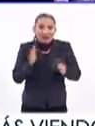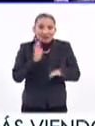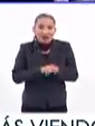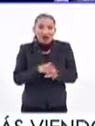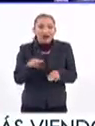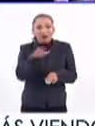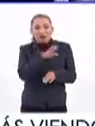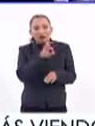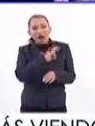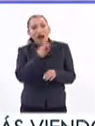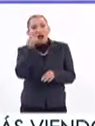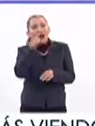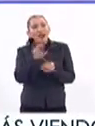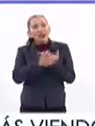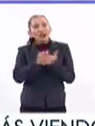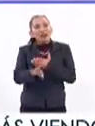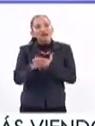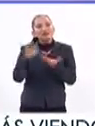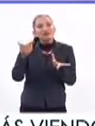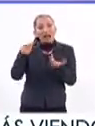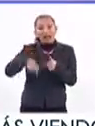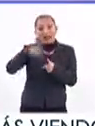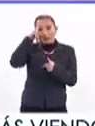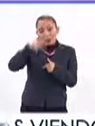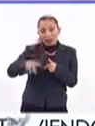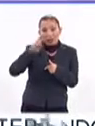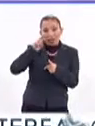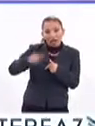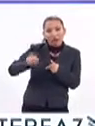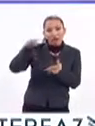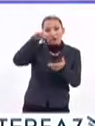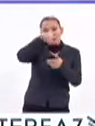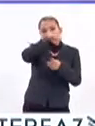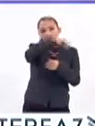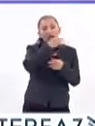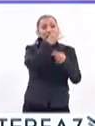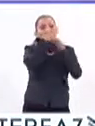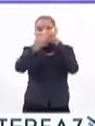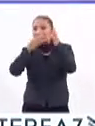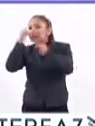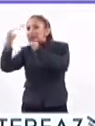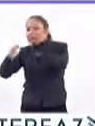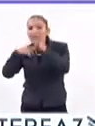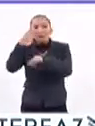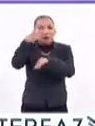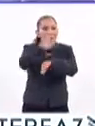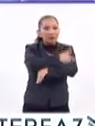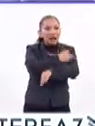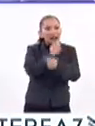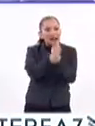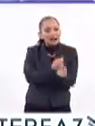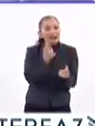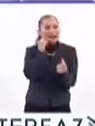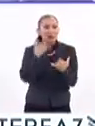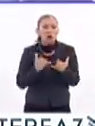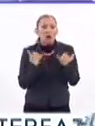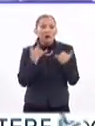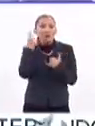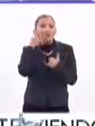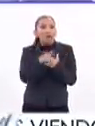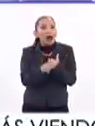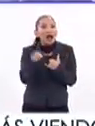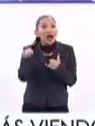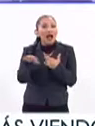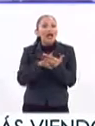sobre todo para poder prevenir los casos en México. han instalado varias campañas de vacunación a niñas muy jóvenes para